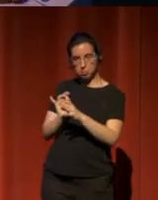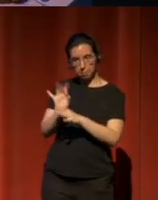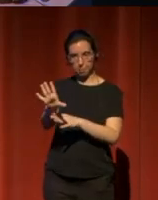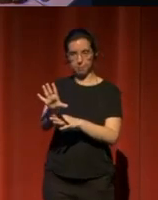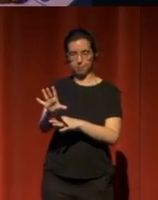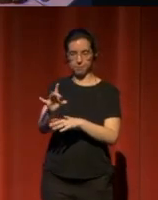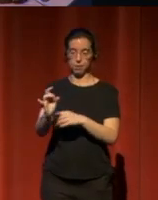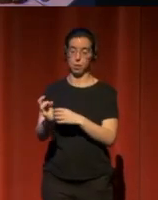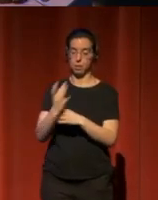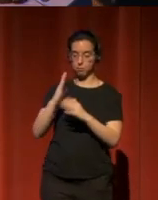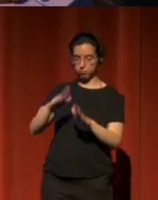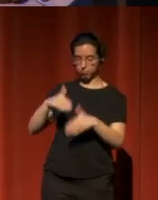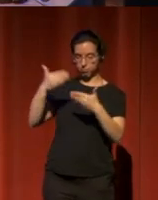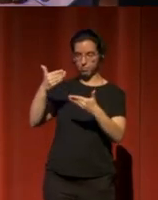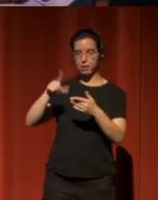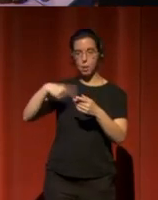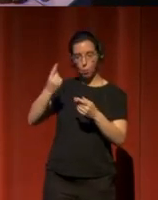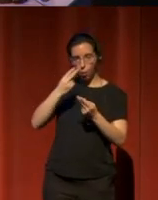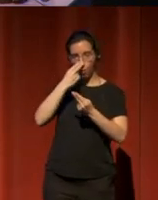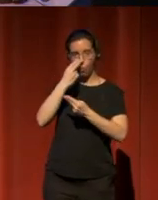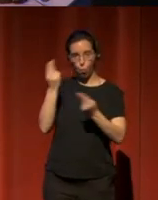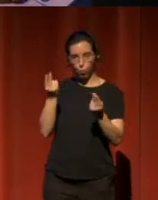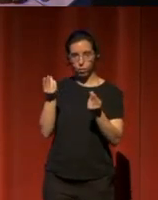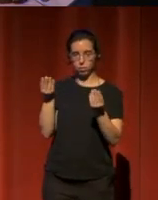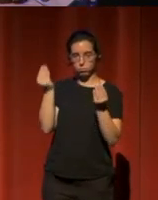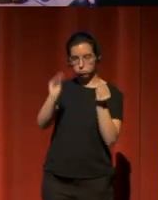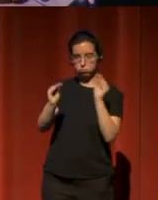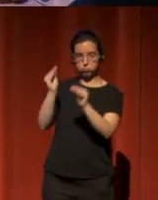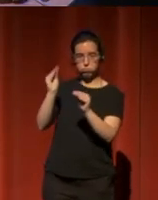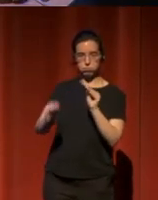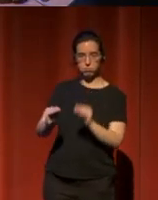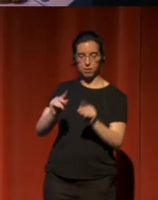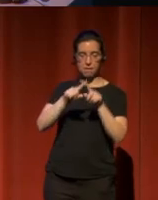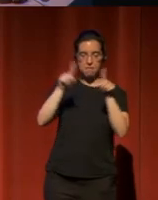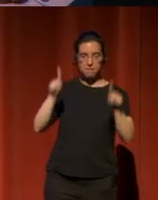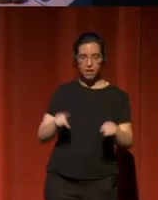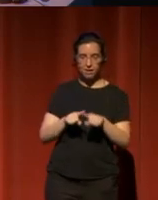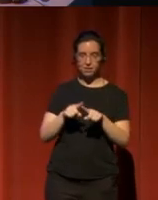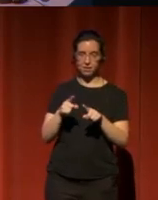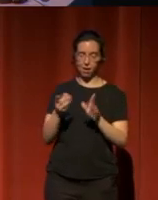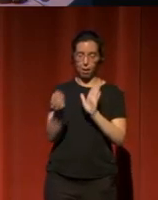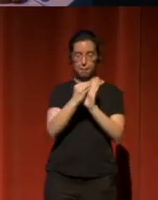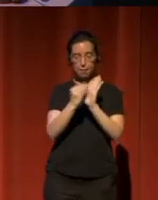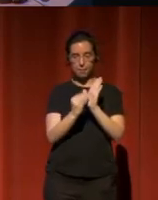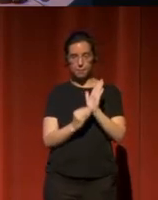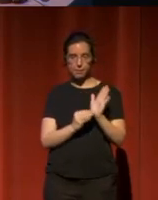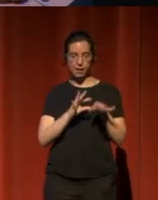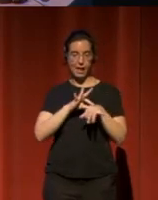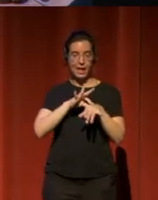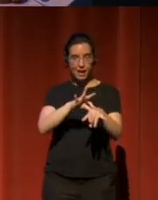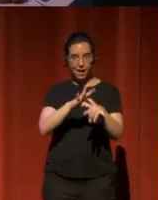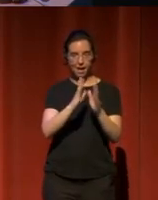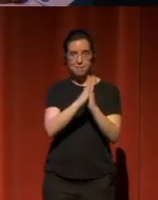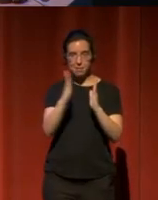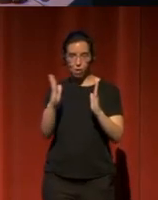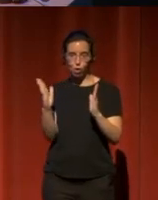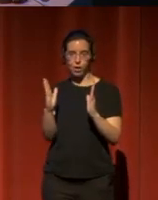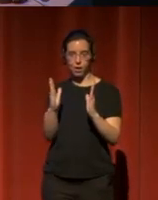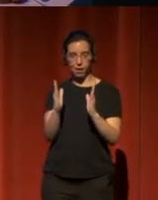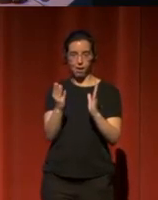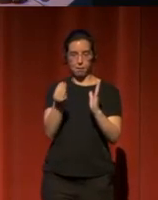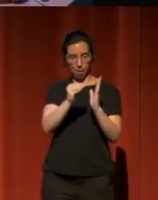nos lo mandáis, la idea es ir publicando estas fichas para que esta guía de Aprender en la biblioteca crezca,